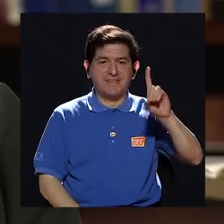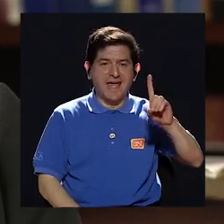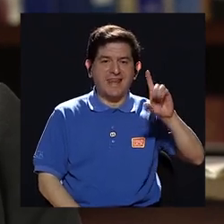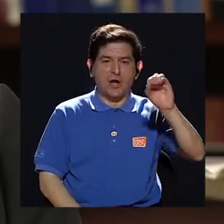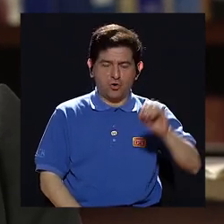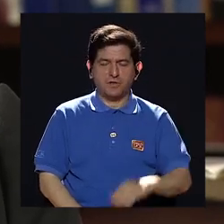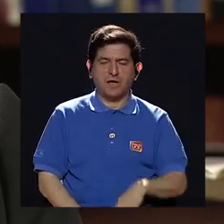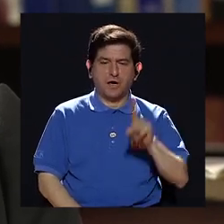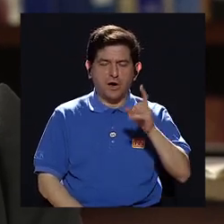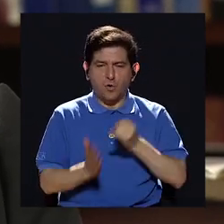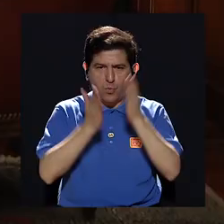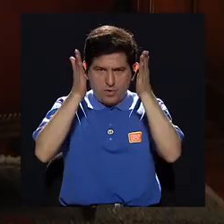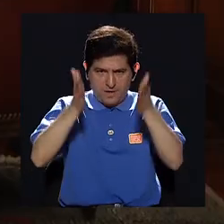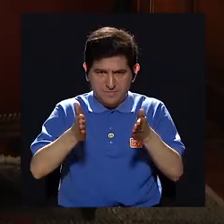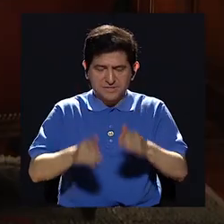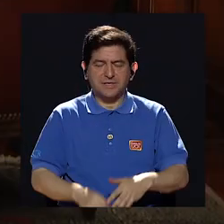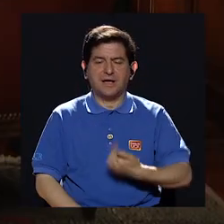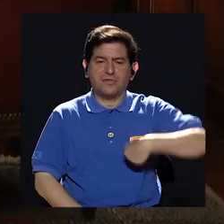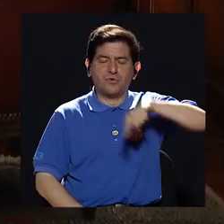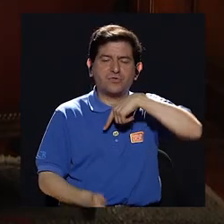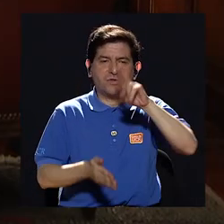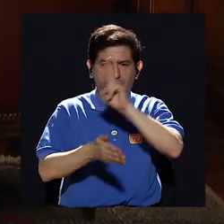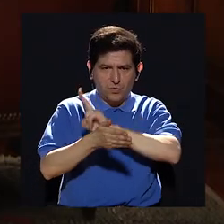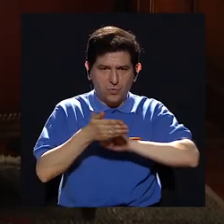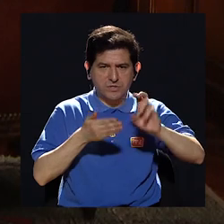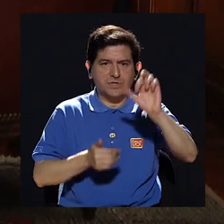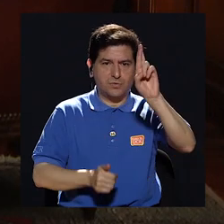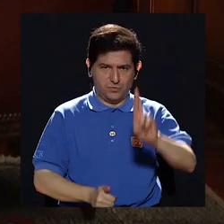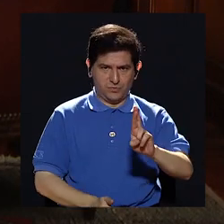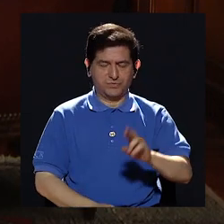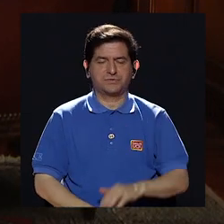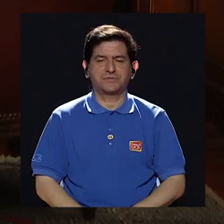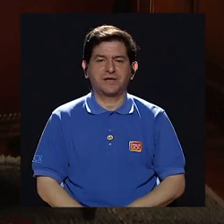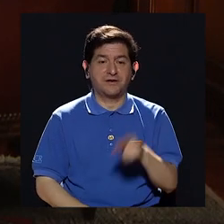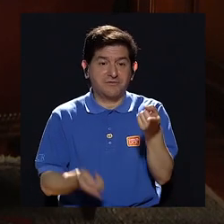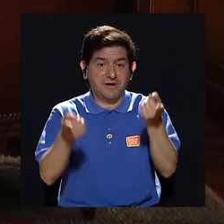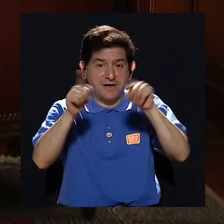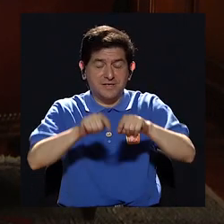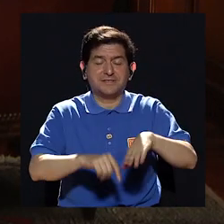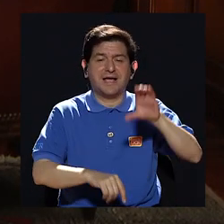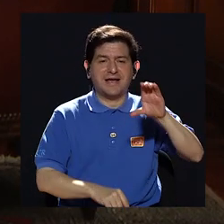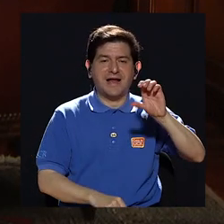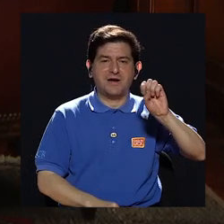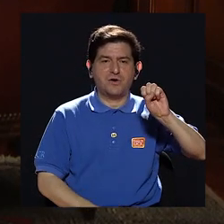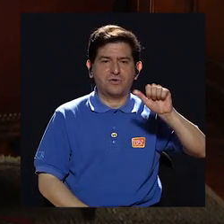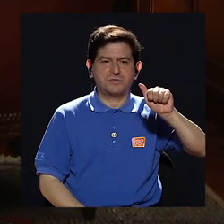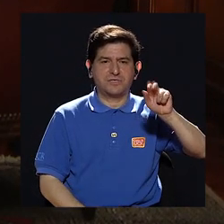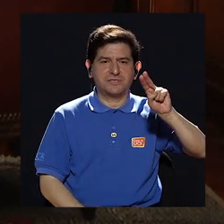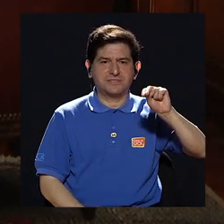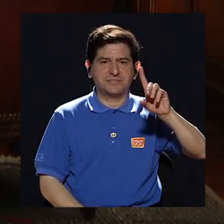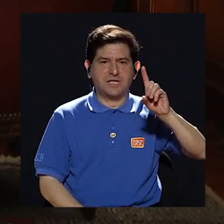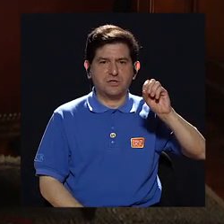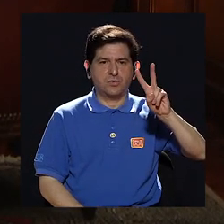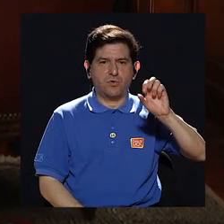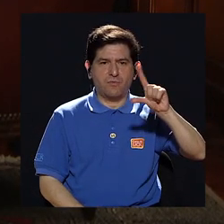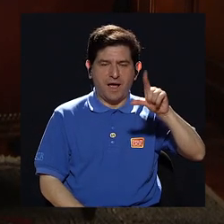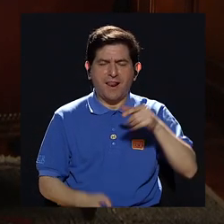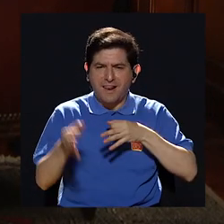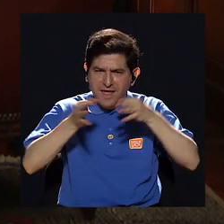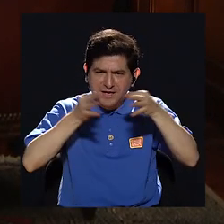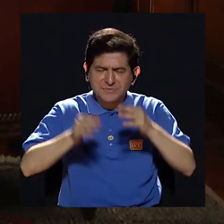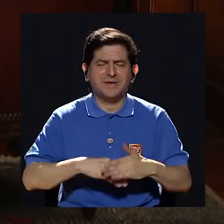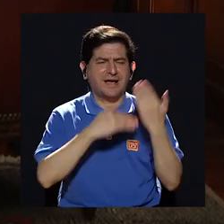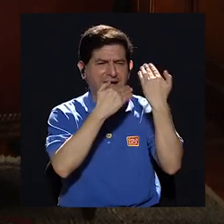investigador y docente de nuestra Universidad de Costa Rica, que es Carlos Sandoval, nos cuenta un poquito sobre esa